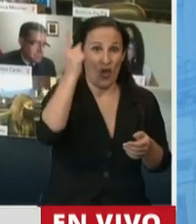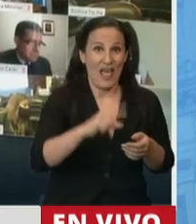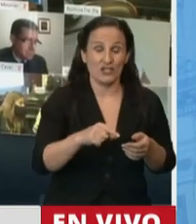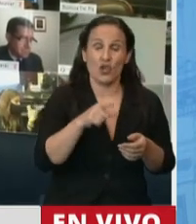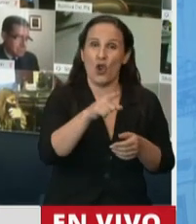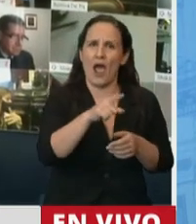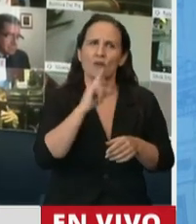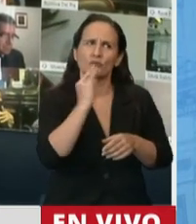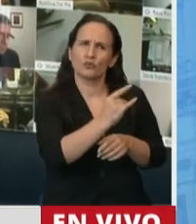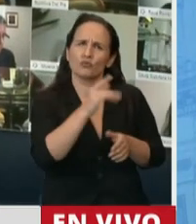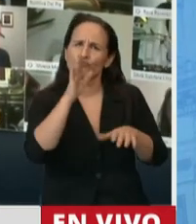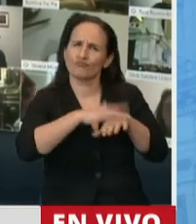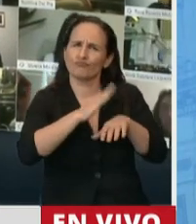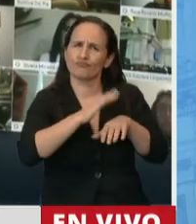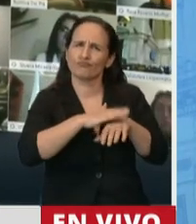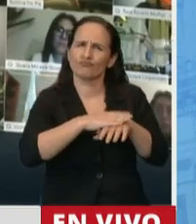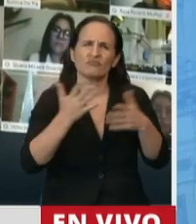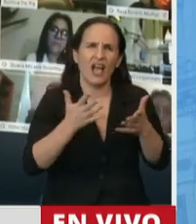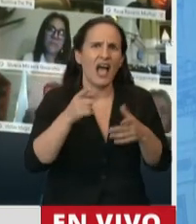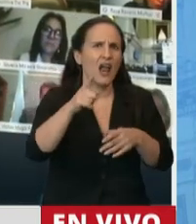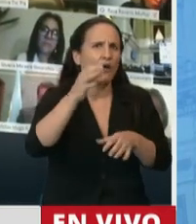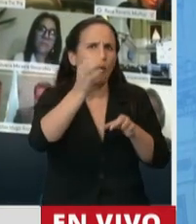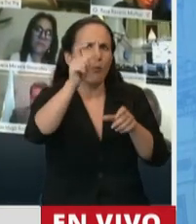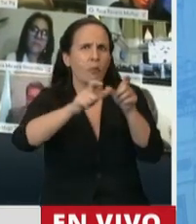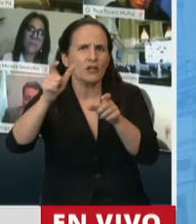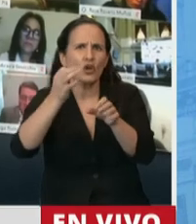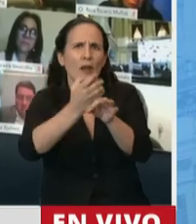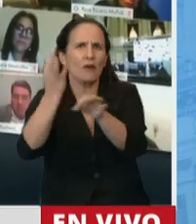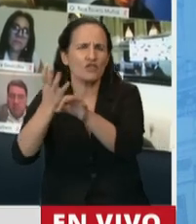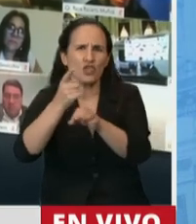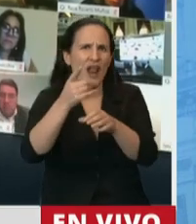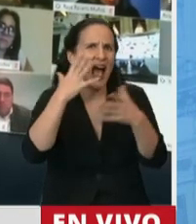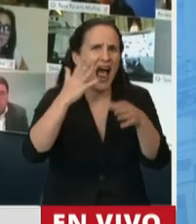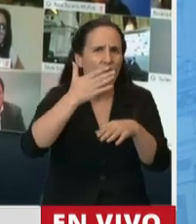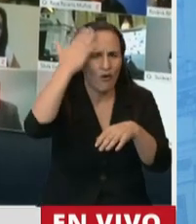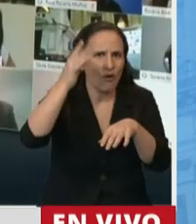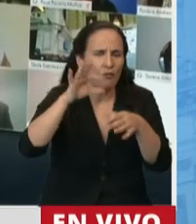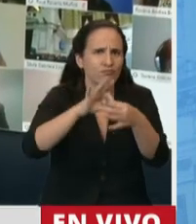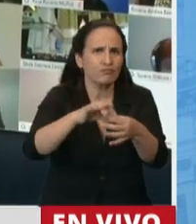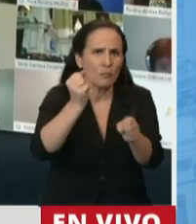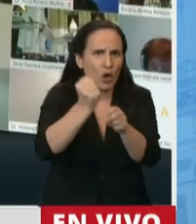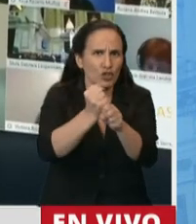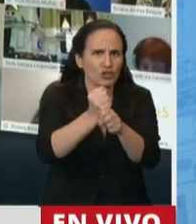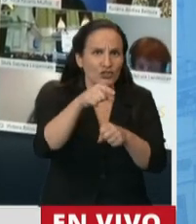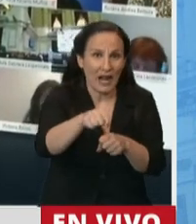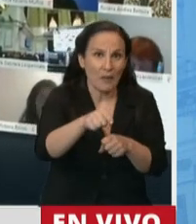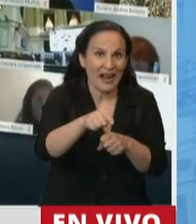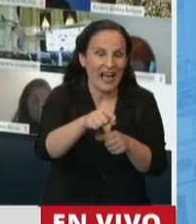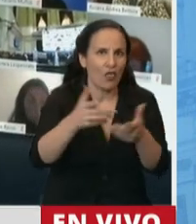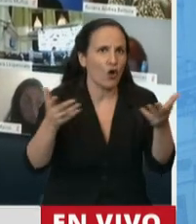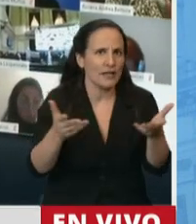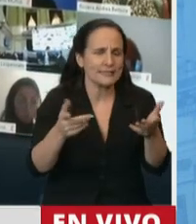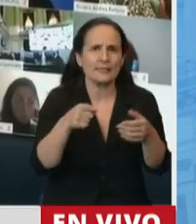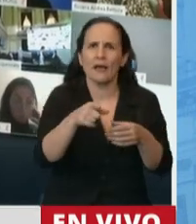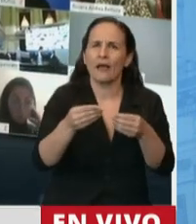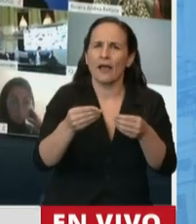los derechos de incorporación de las nuevas enfermedades profesionales. Y además genera una presunción a favor de los trabajadores y de las trabajadoras